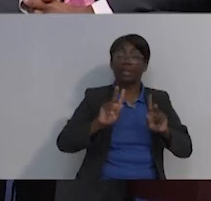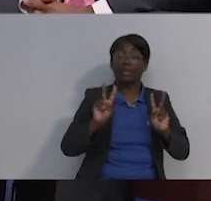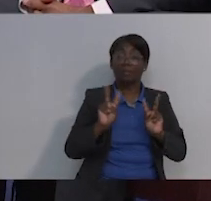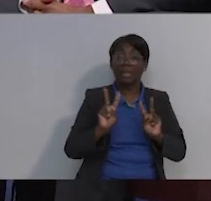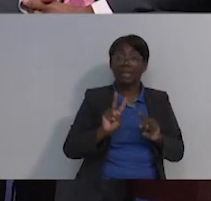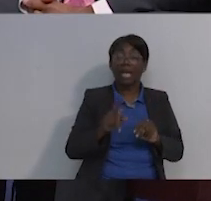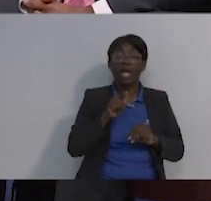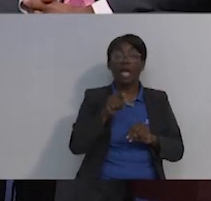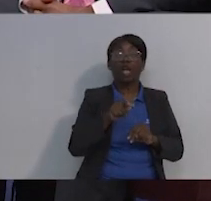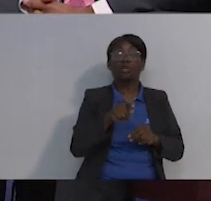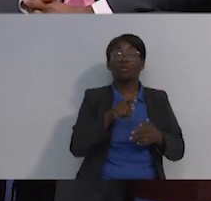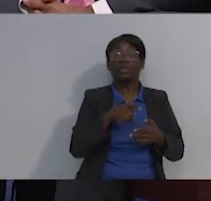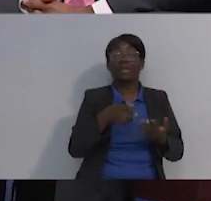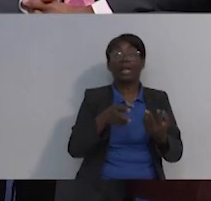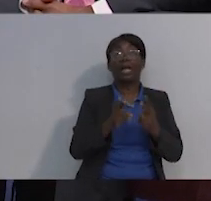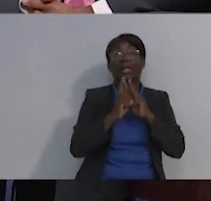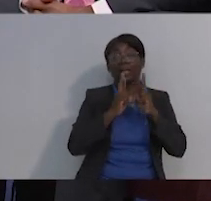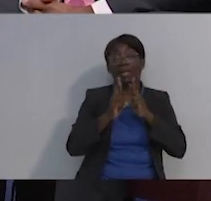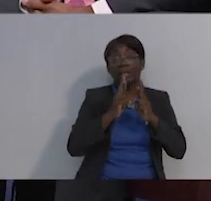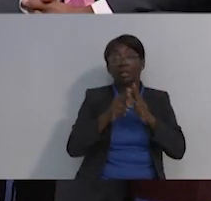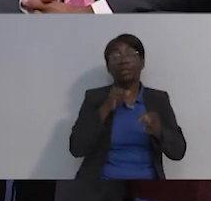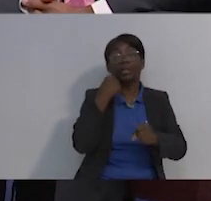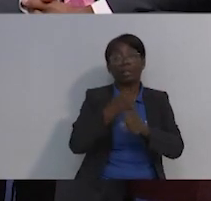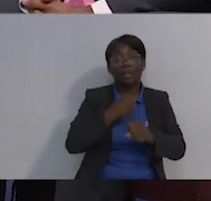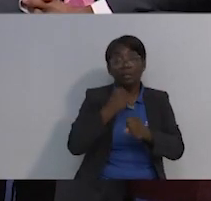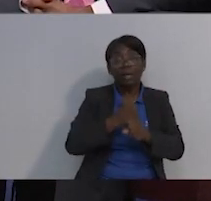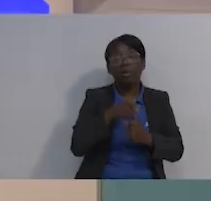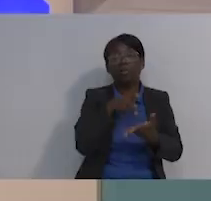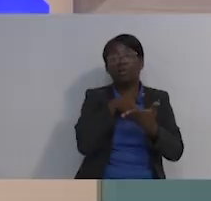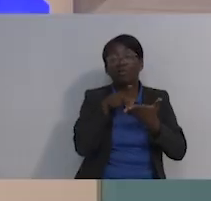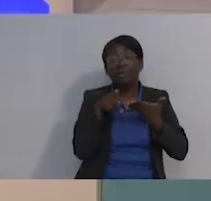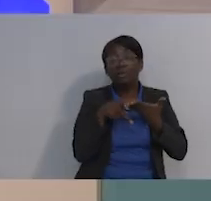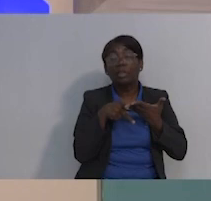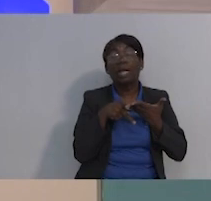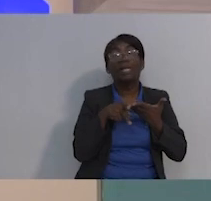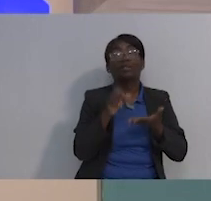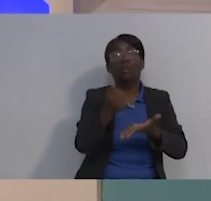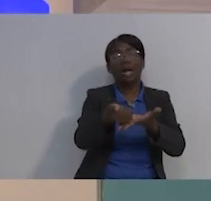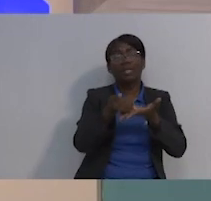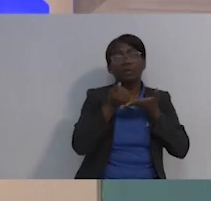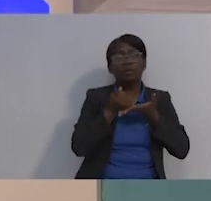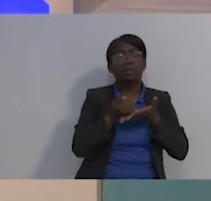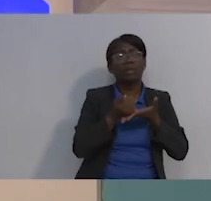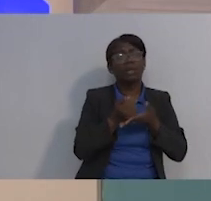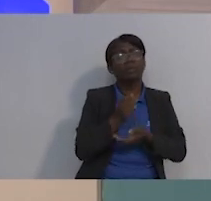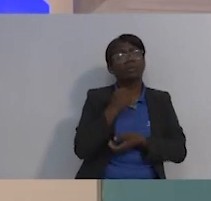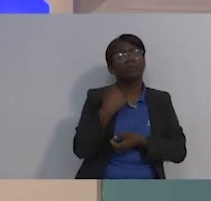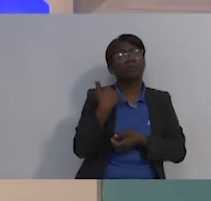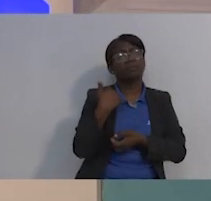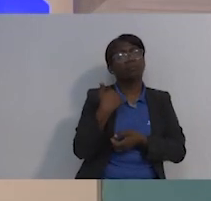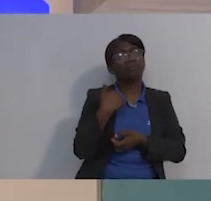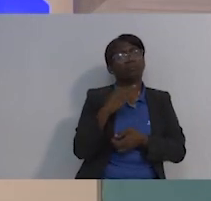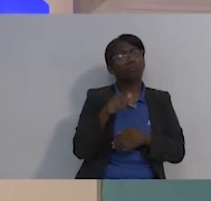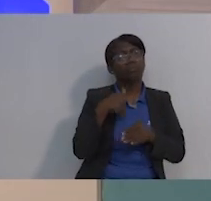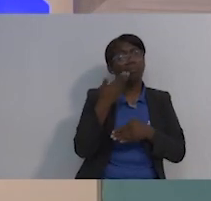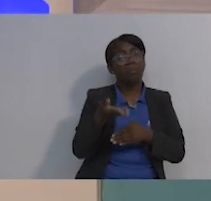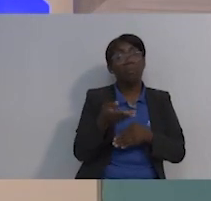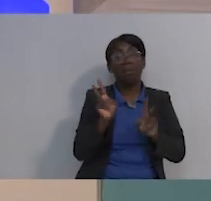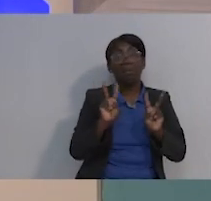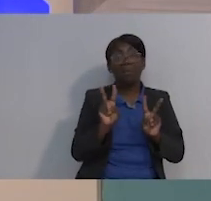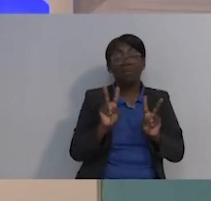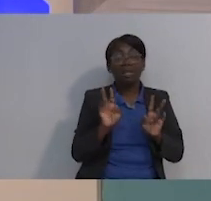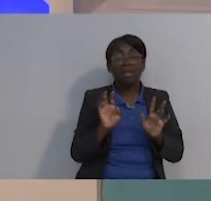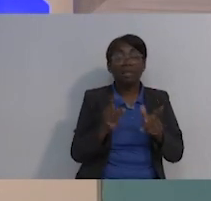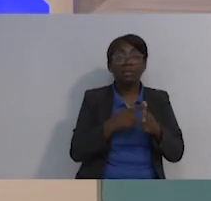después de todo tenemos que ponernos a pensar que la vida no es nuestra, Dios nos la dio prestada para que nosotros le hagamos